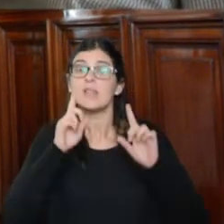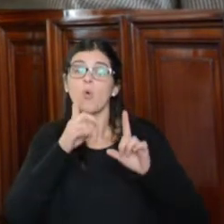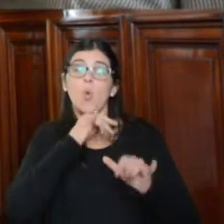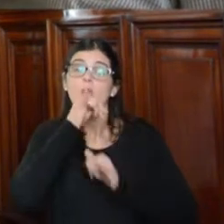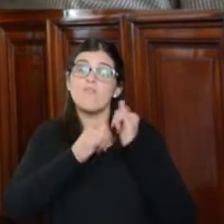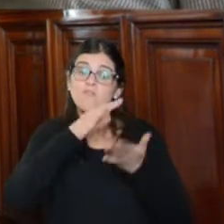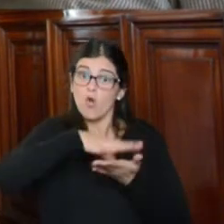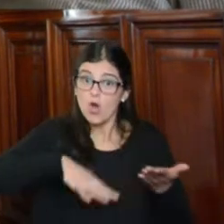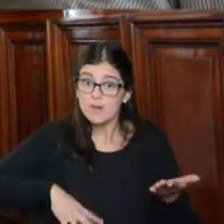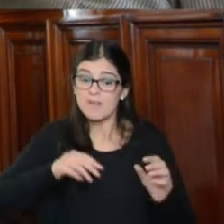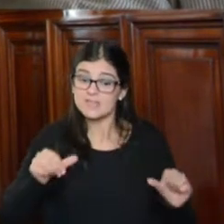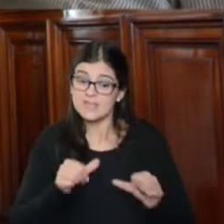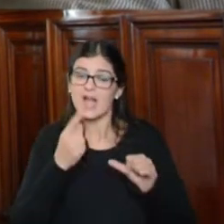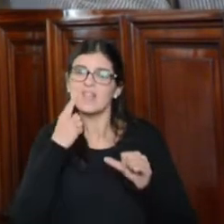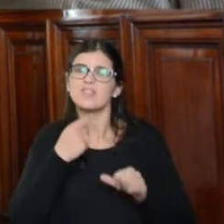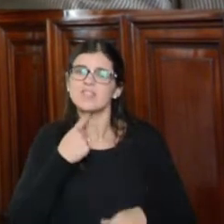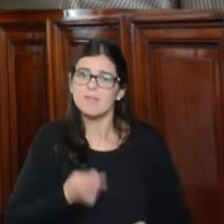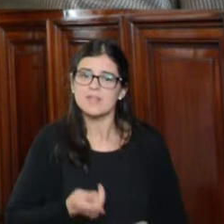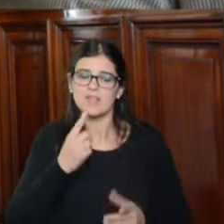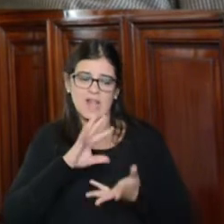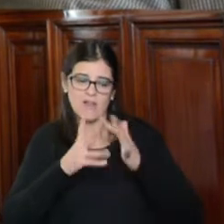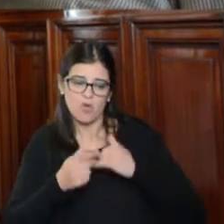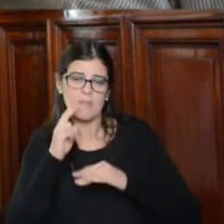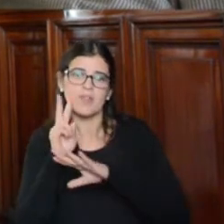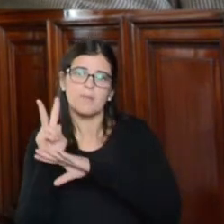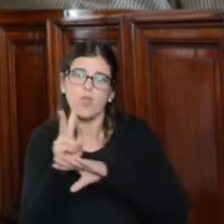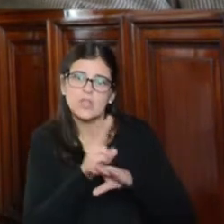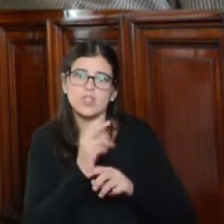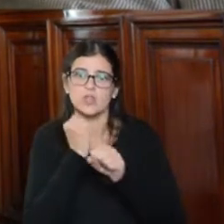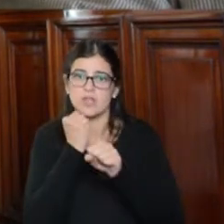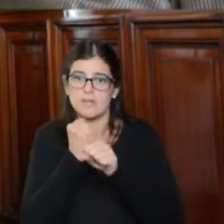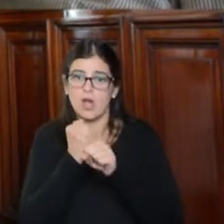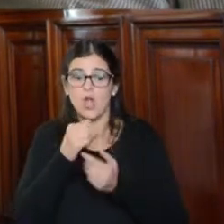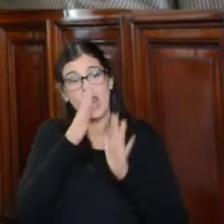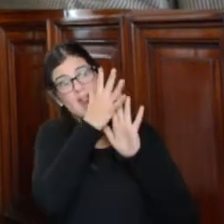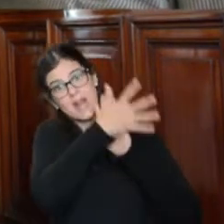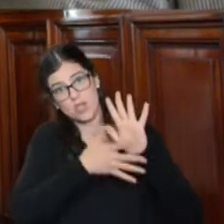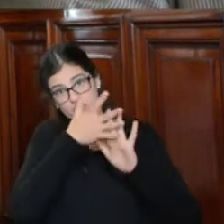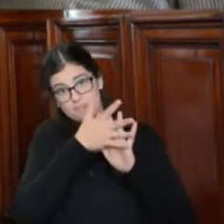informe sobre la situación de debilitamiento de los mecanismos de protección de los trabajadores en la región.